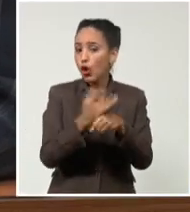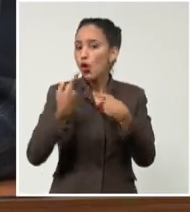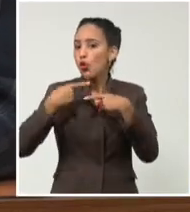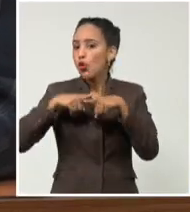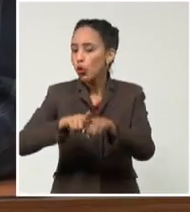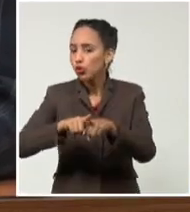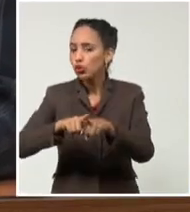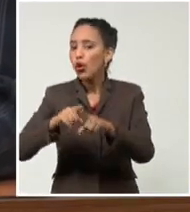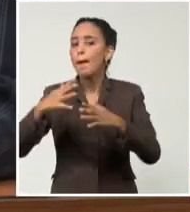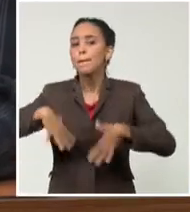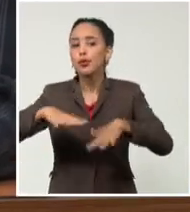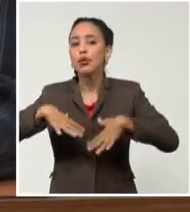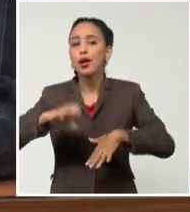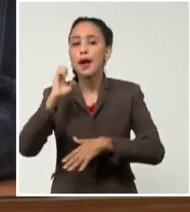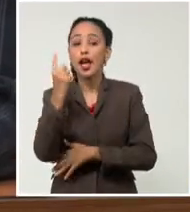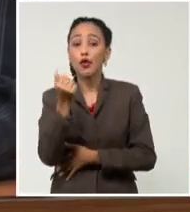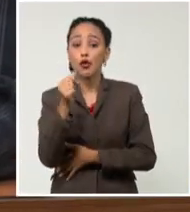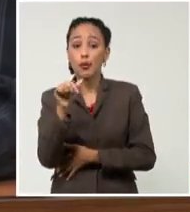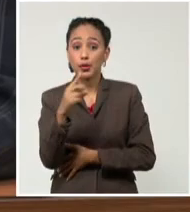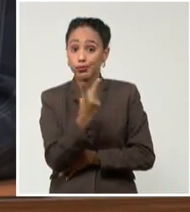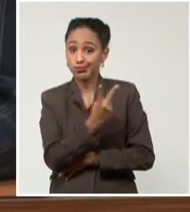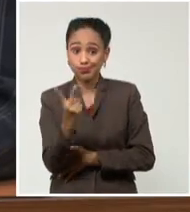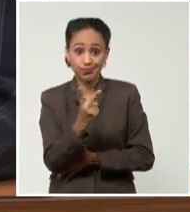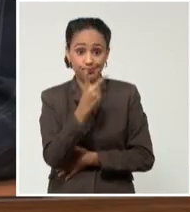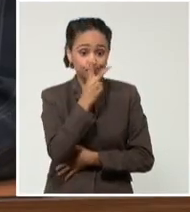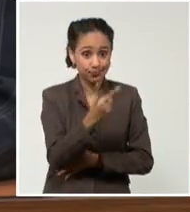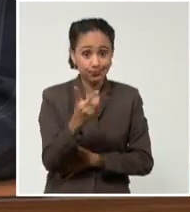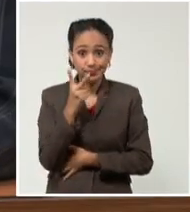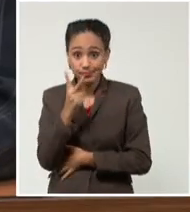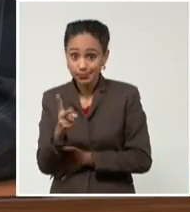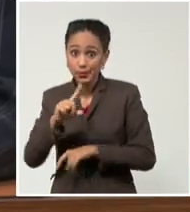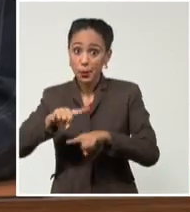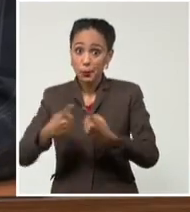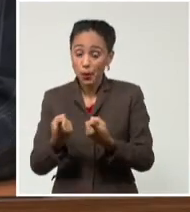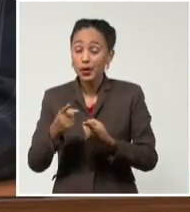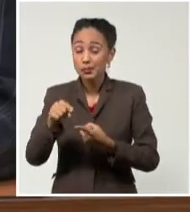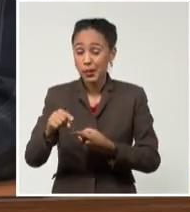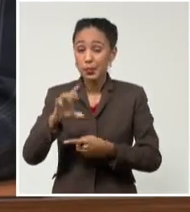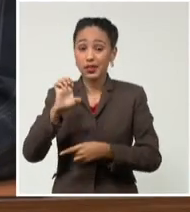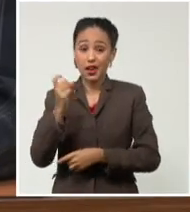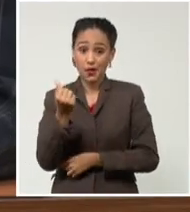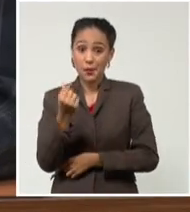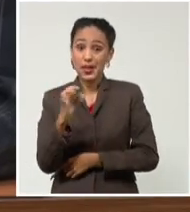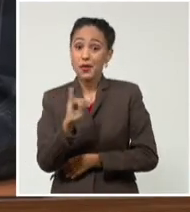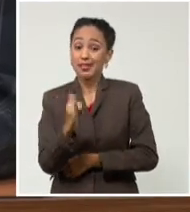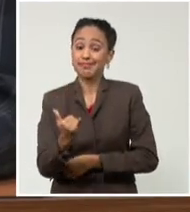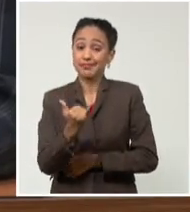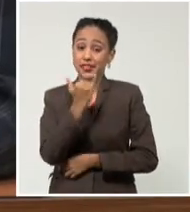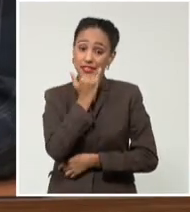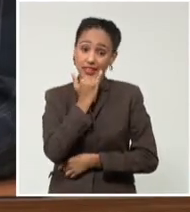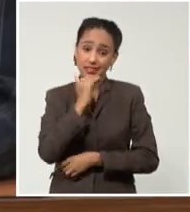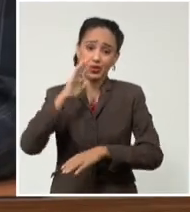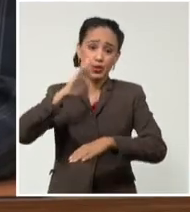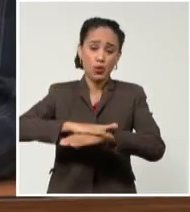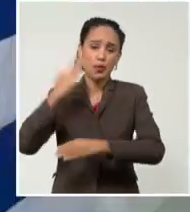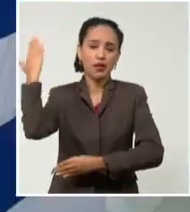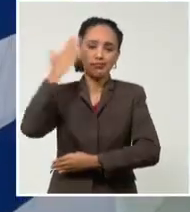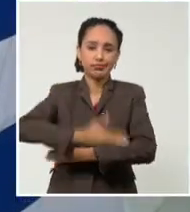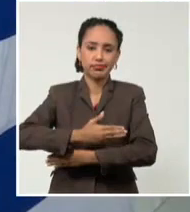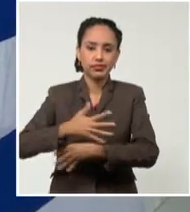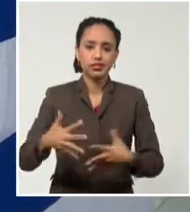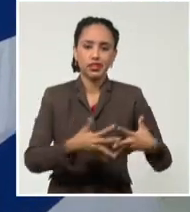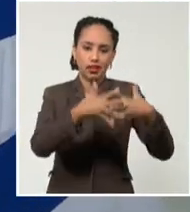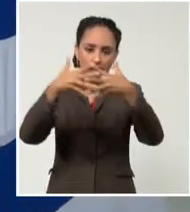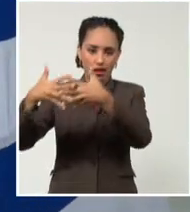la propia pandemia a nivel internacional que ha creado esta crisis y el reclusecimiento del bloqueo de los Estados Unidos. Hemos aprobado